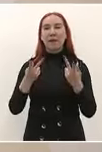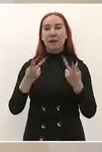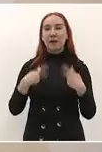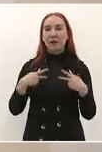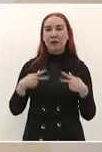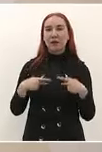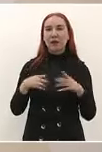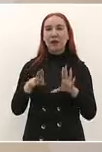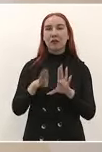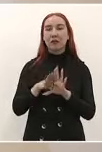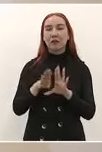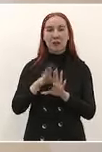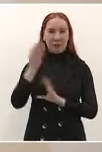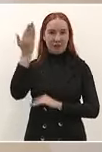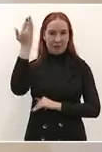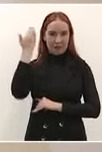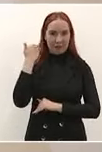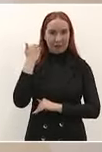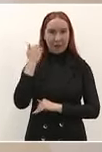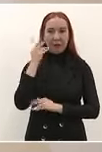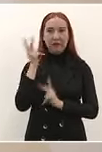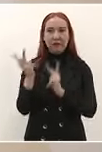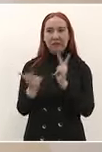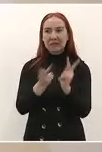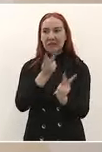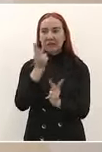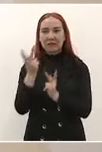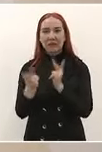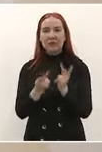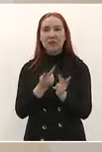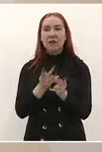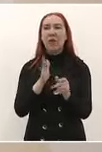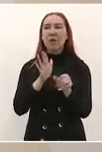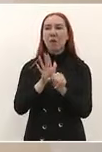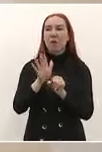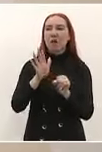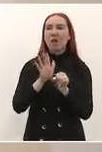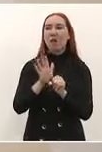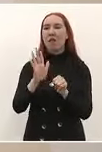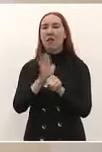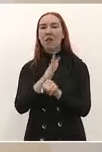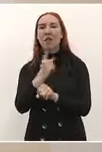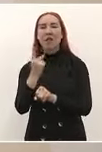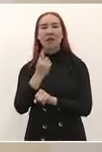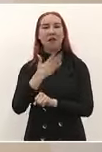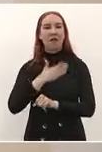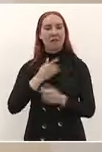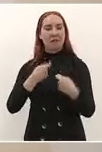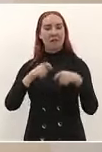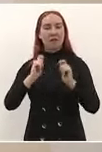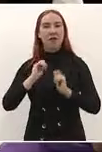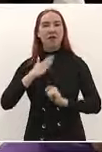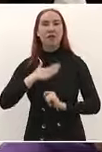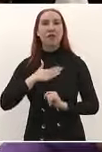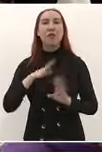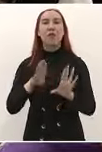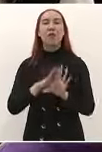decía Ponciano entre más me golpean más digno me siento